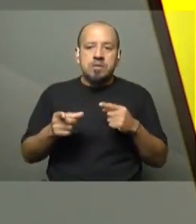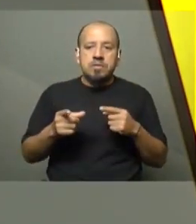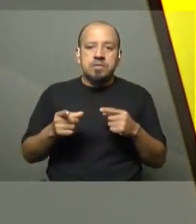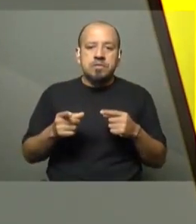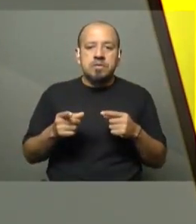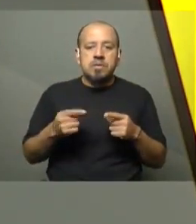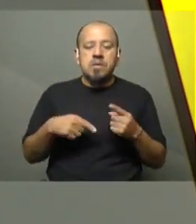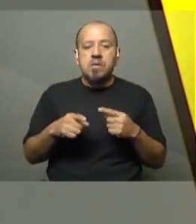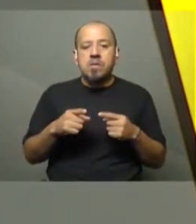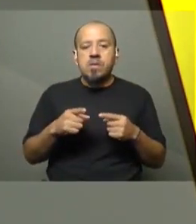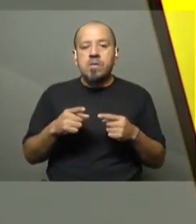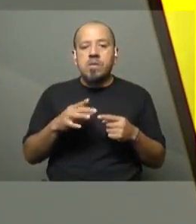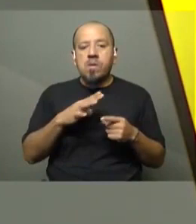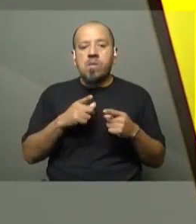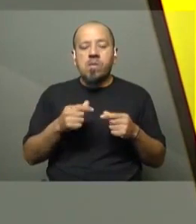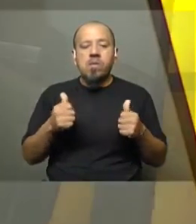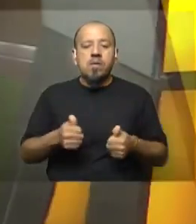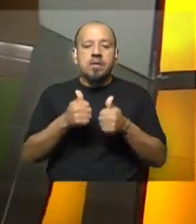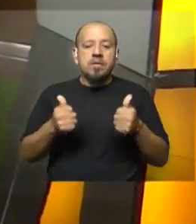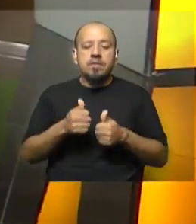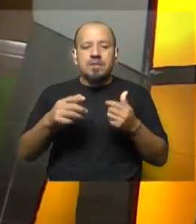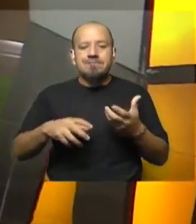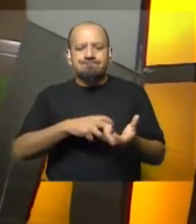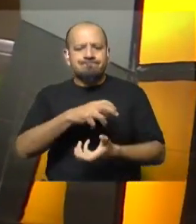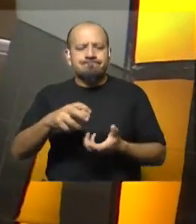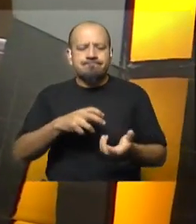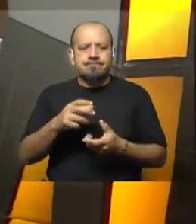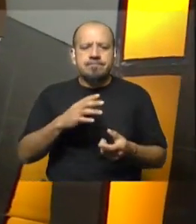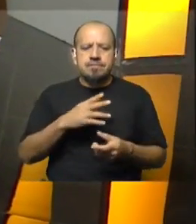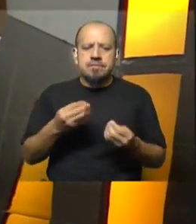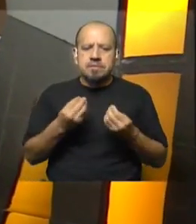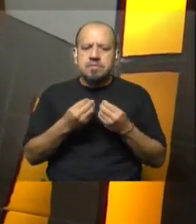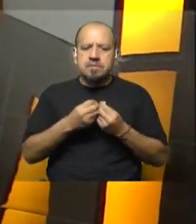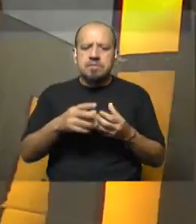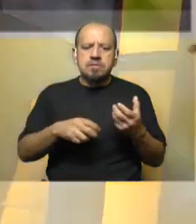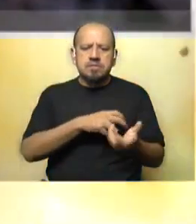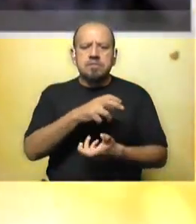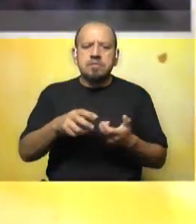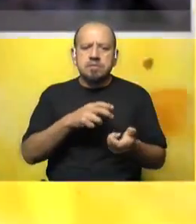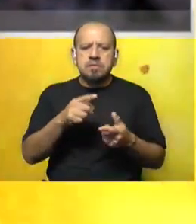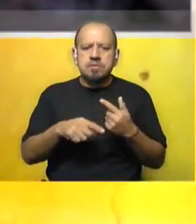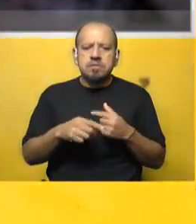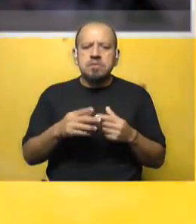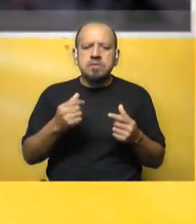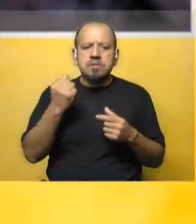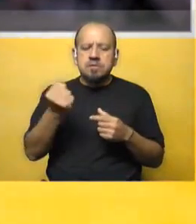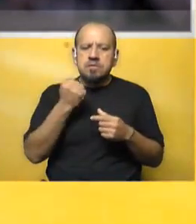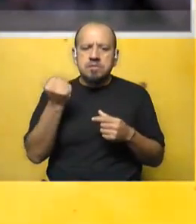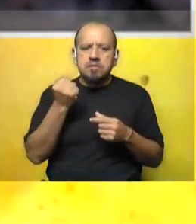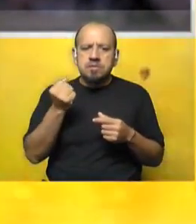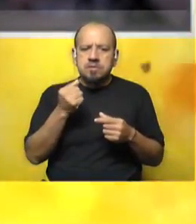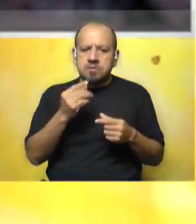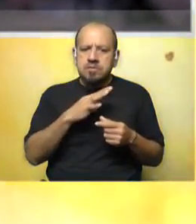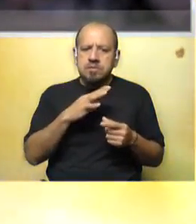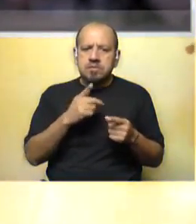justamente lo dijo él, ¿no? Actividad de disturbio. Mucho disturbio. Como vimos, los números que contaba Joaquín son bien importantes. Lo que